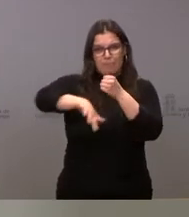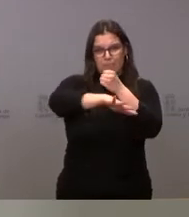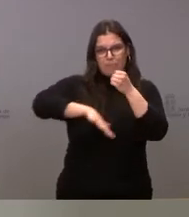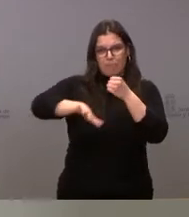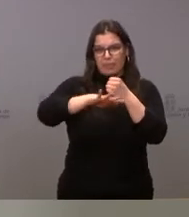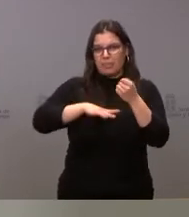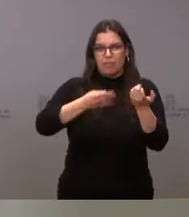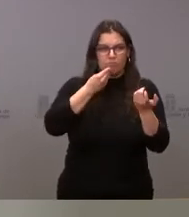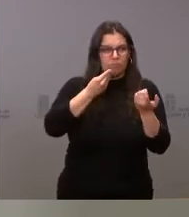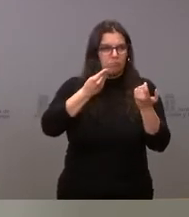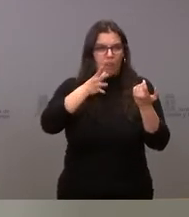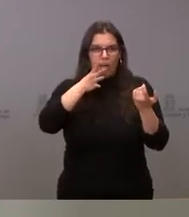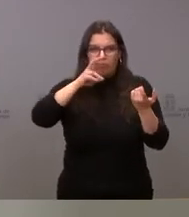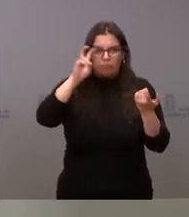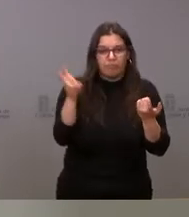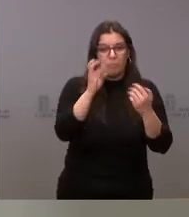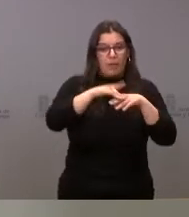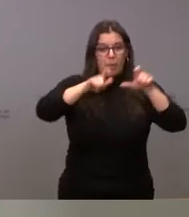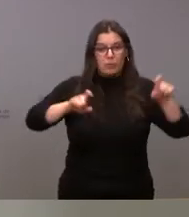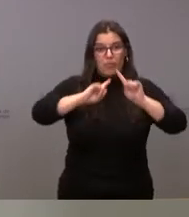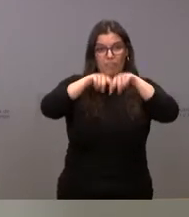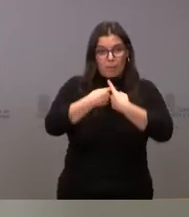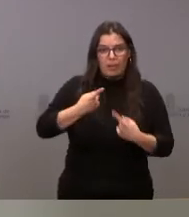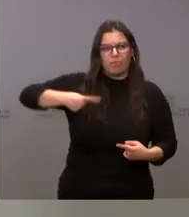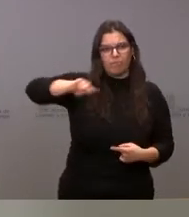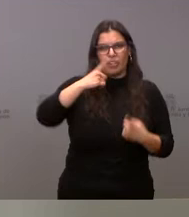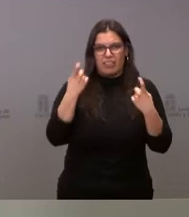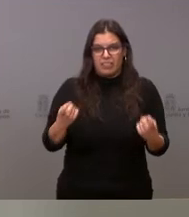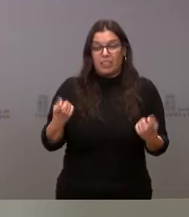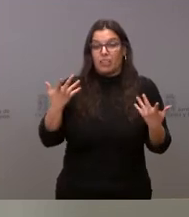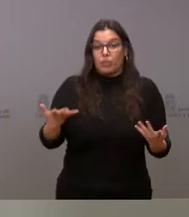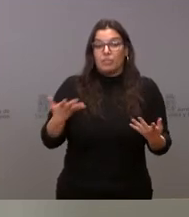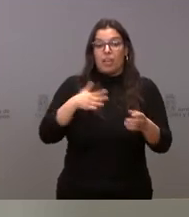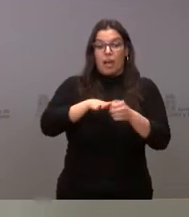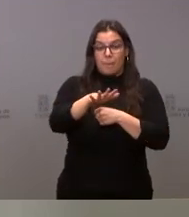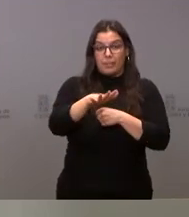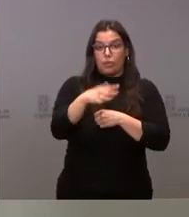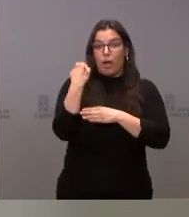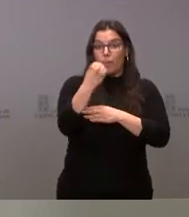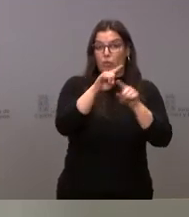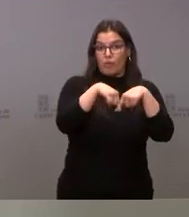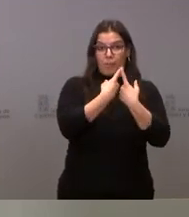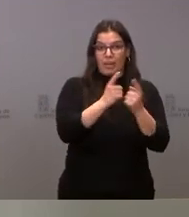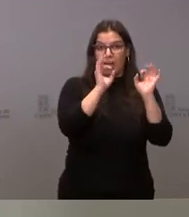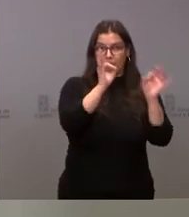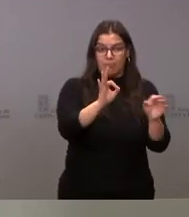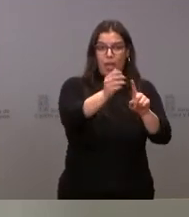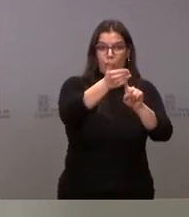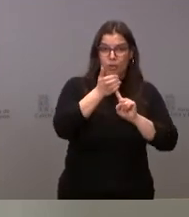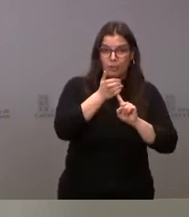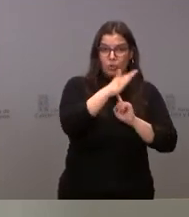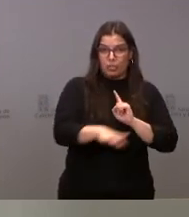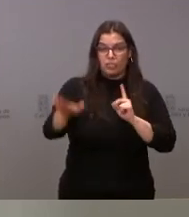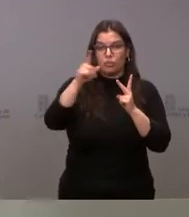subsistencia para las personas y familias que las precisen. Por tanto, en el ámbito de apoyo a las familias, acogimiento de